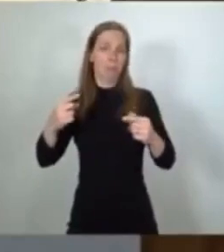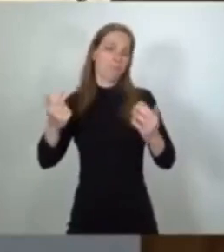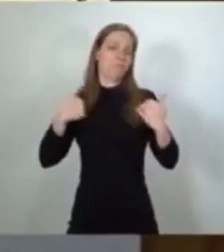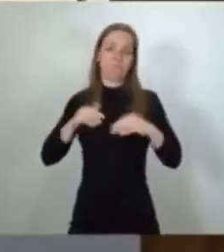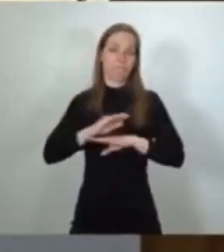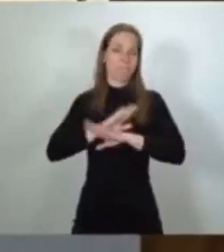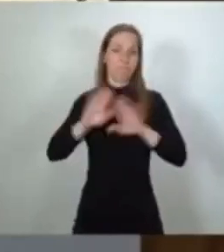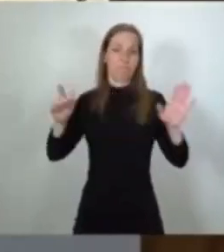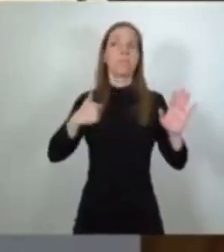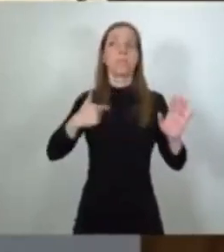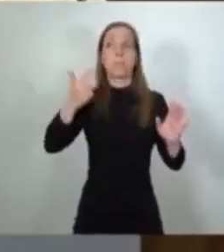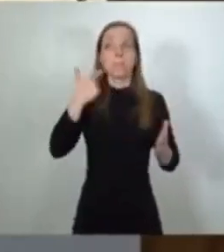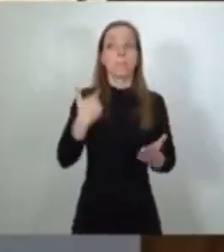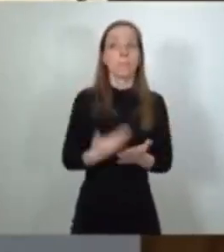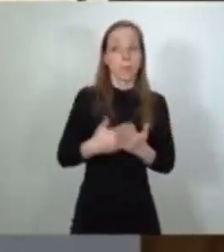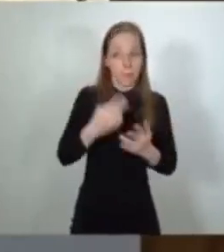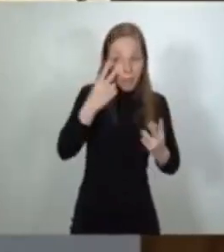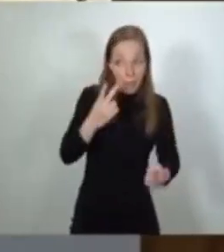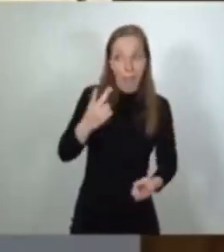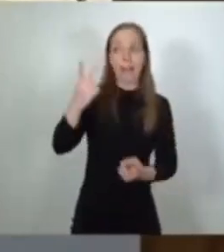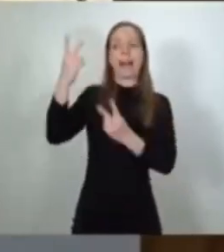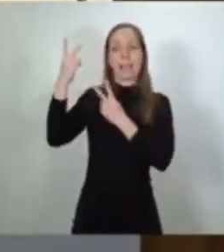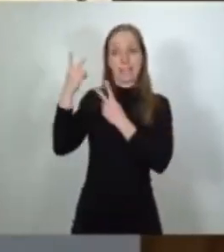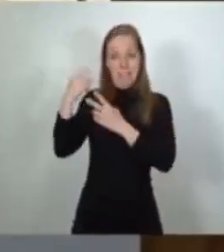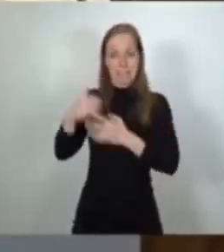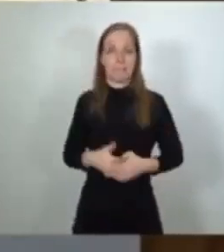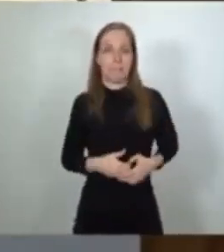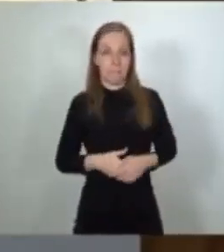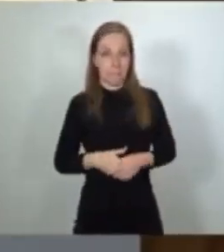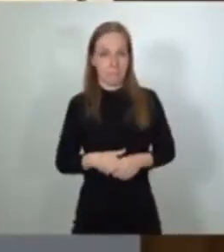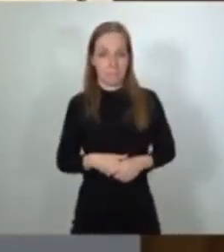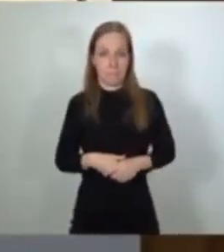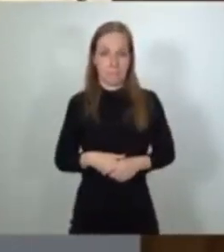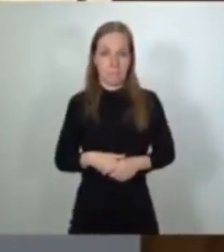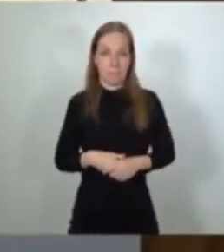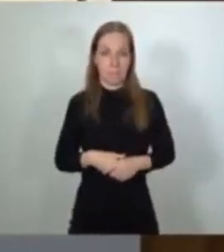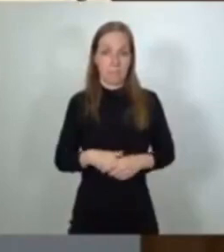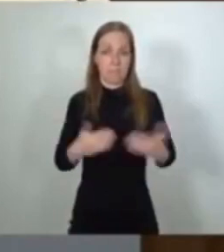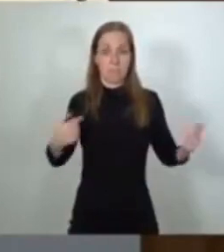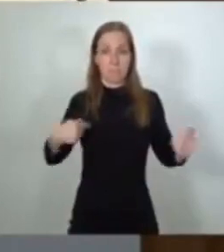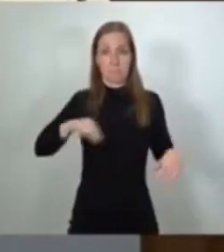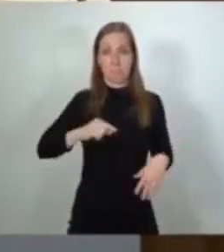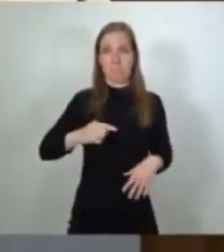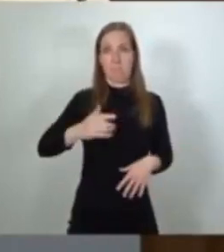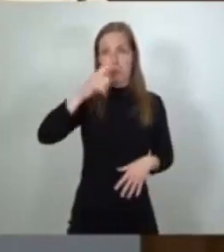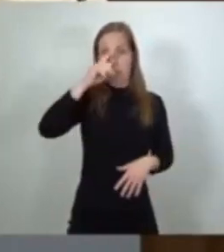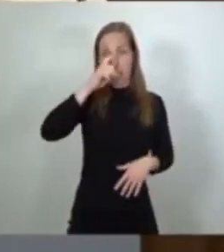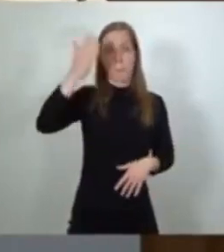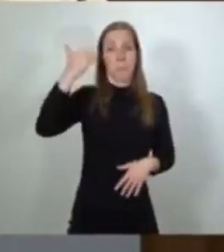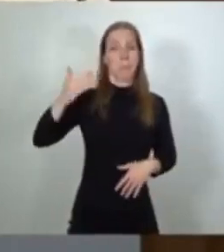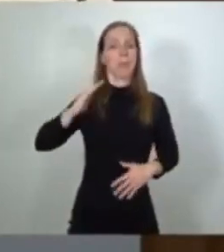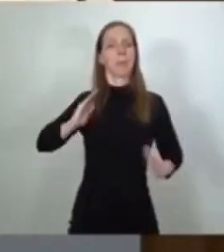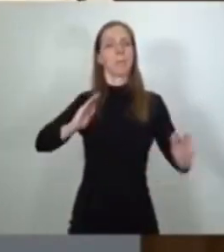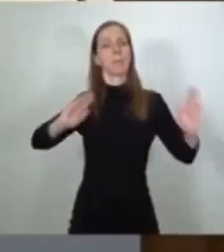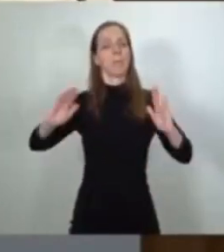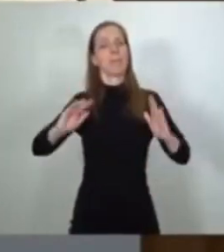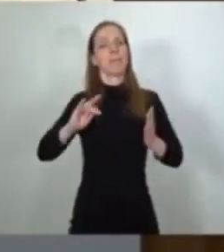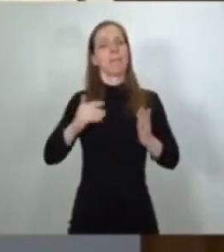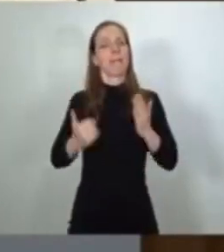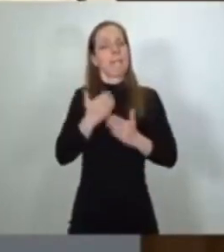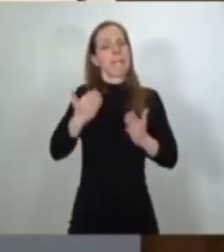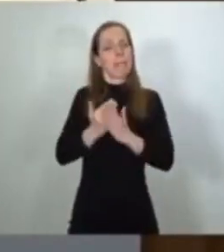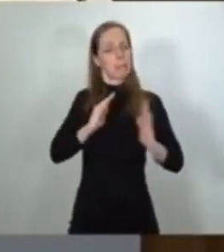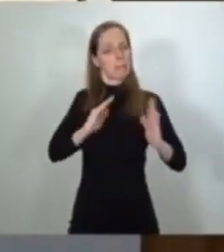con volver la vista atrás. Nos ha bastado con evocar aquellos días de unidad y